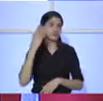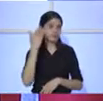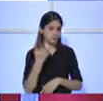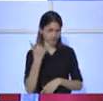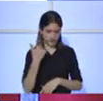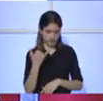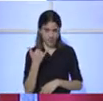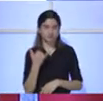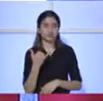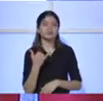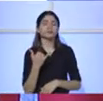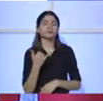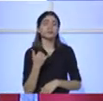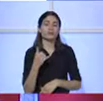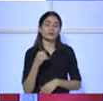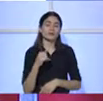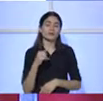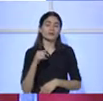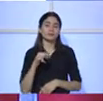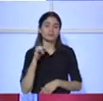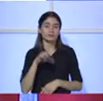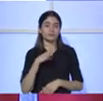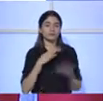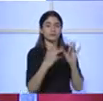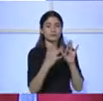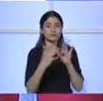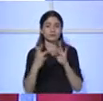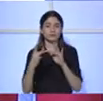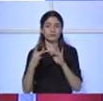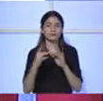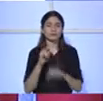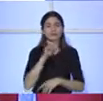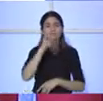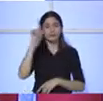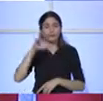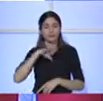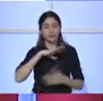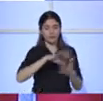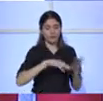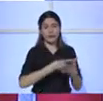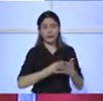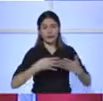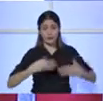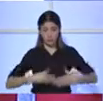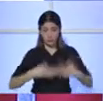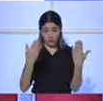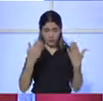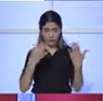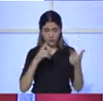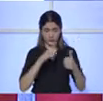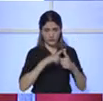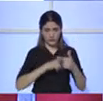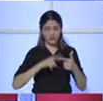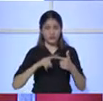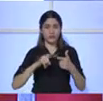fantástico. Ellos tienen contacto directo con Catastro y con registros públicos y están perfectamente en armonía